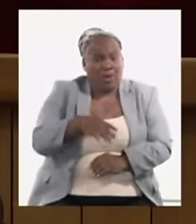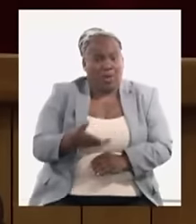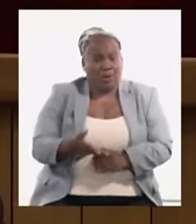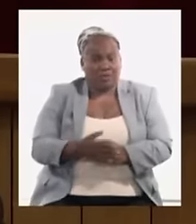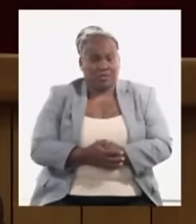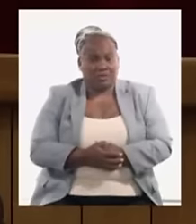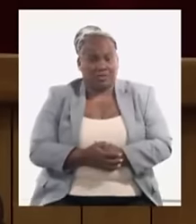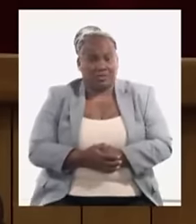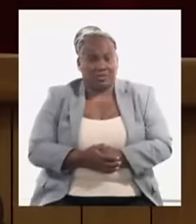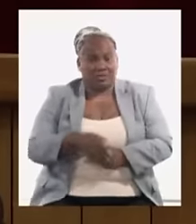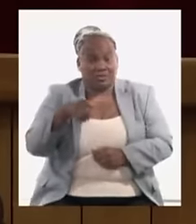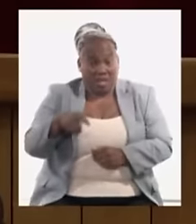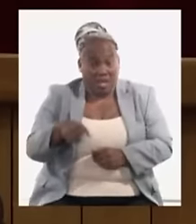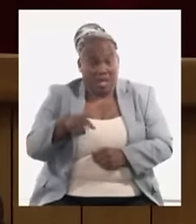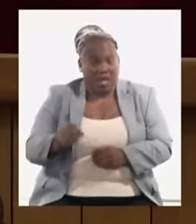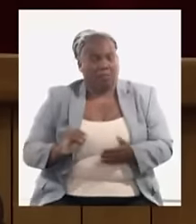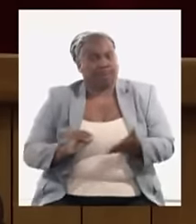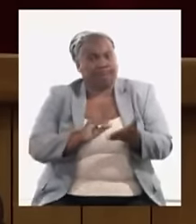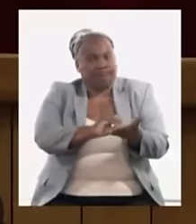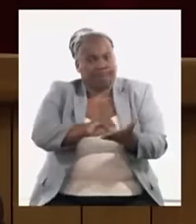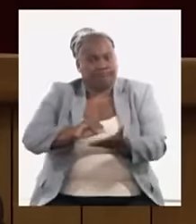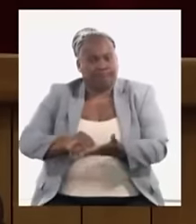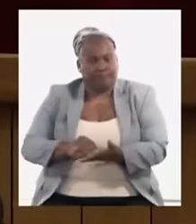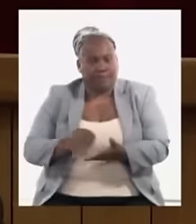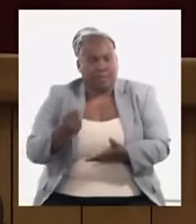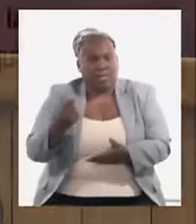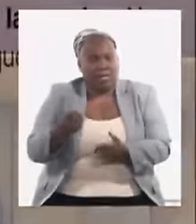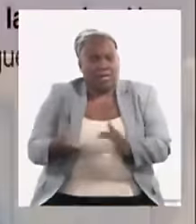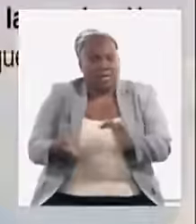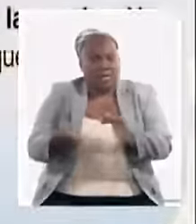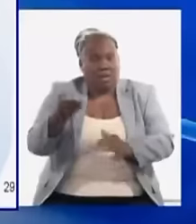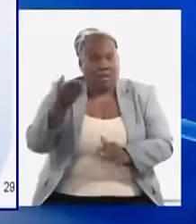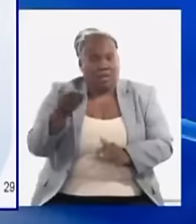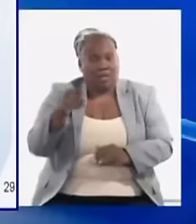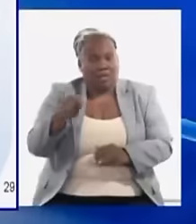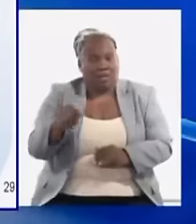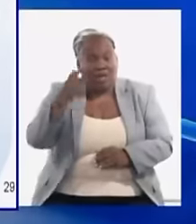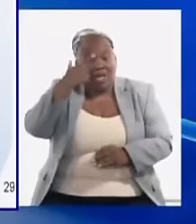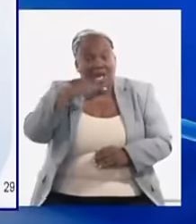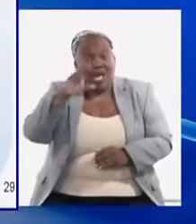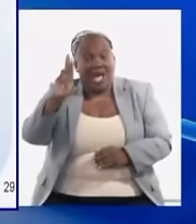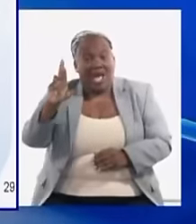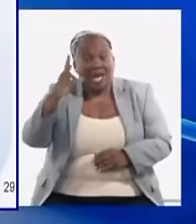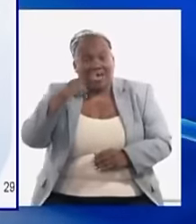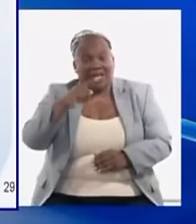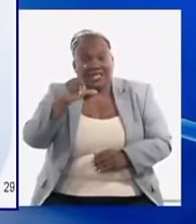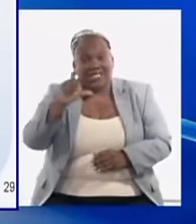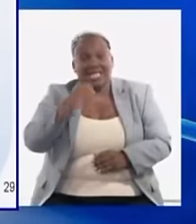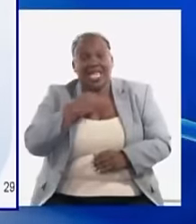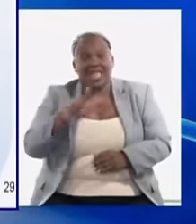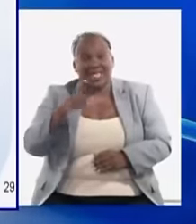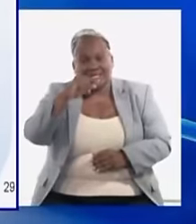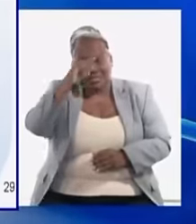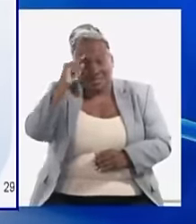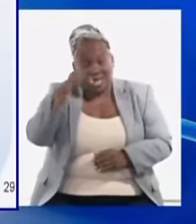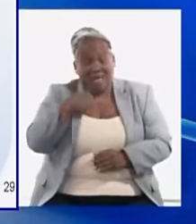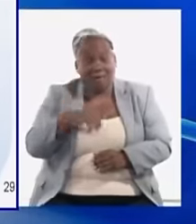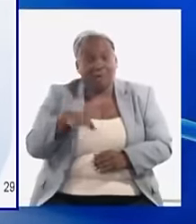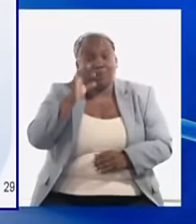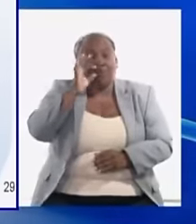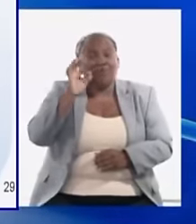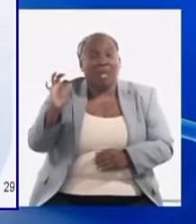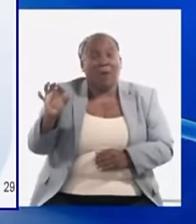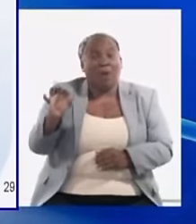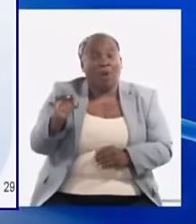aplicaremos incrementos sustanciales a los aranceles de varios productos como el tabaco que se